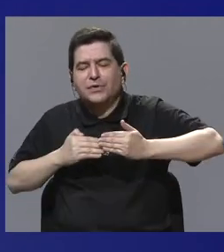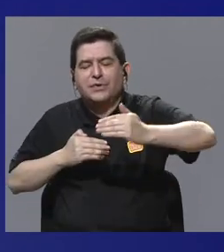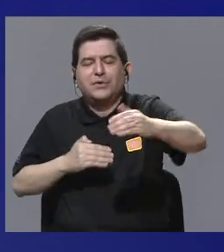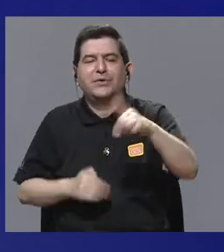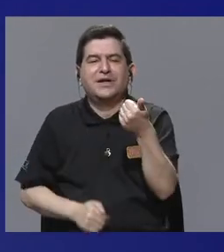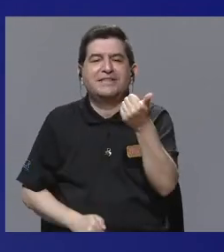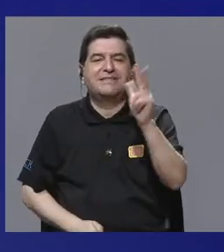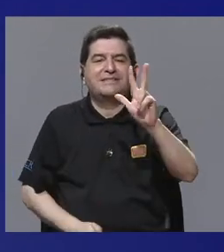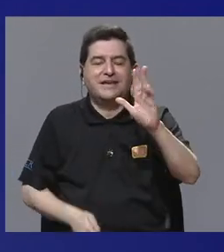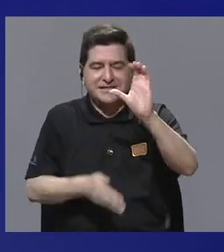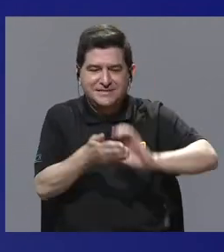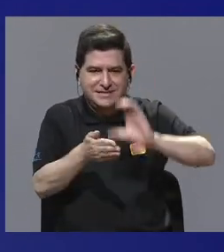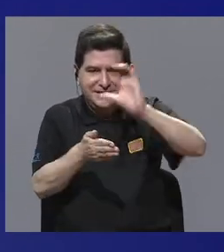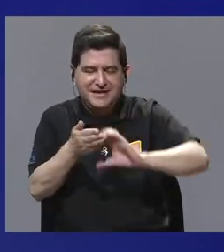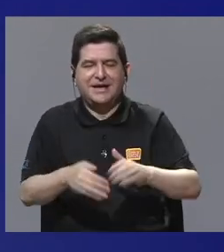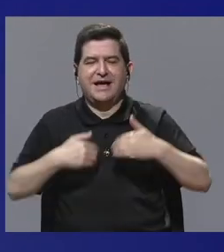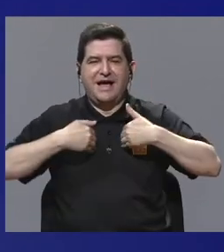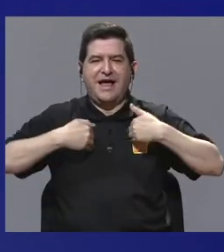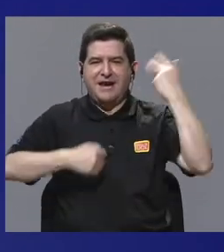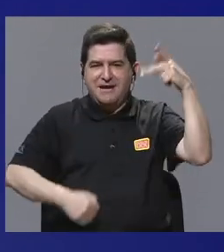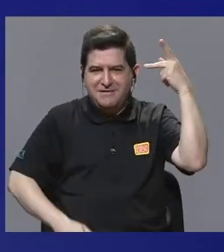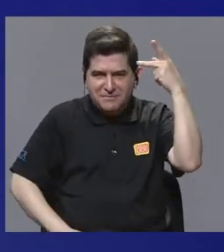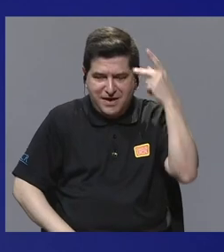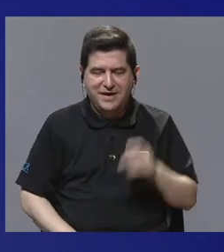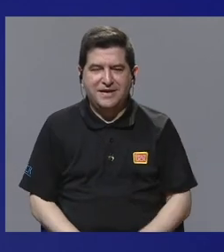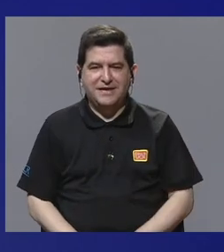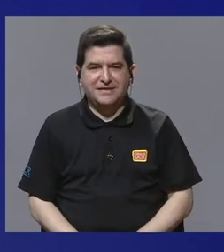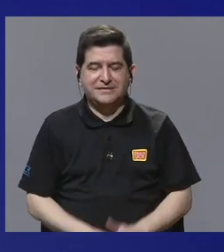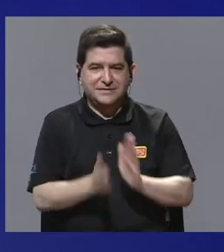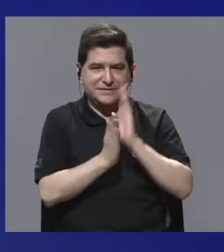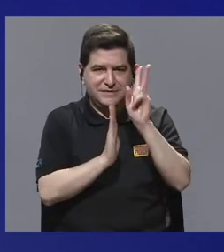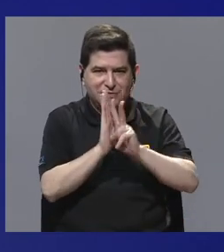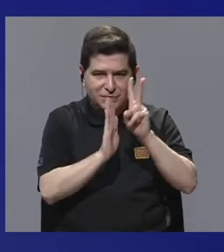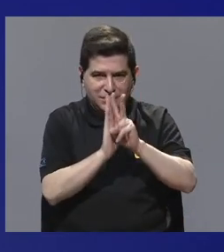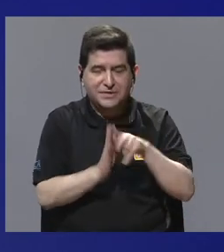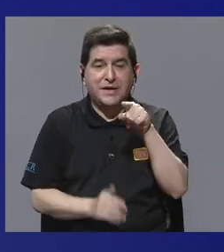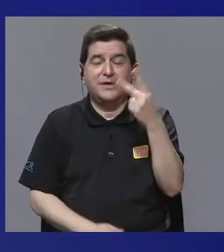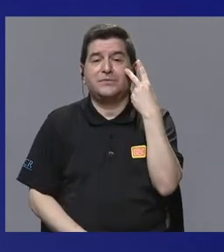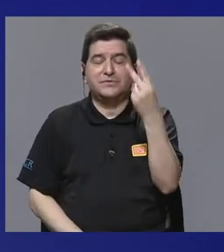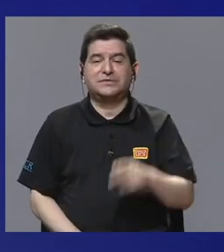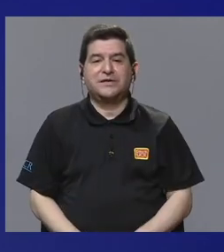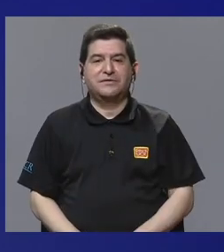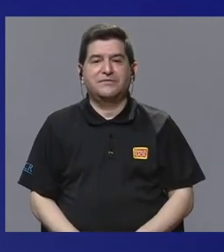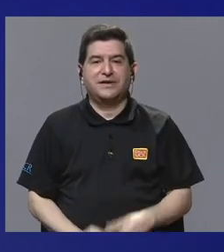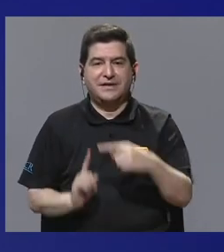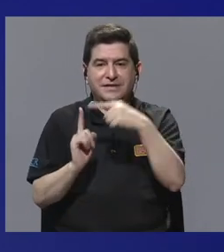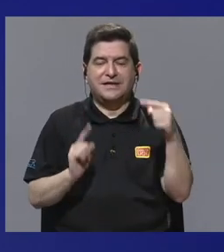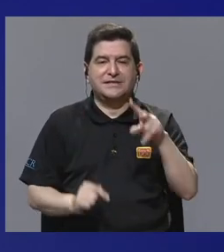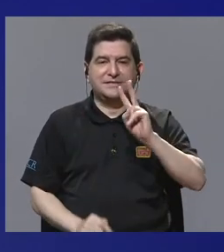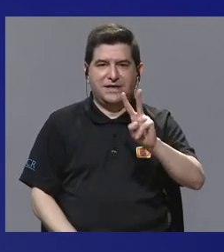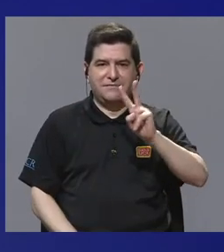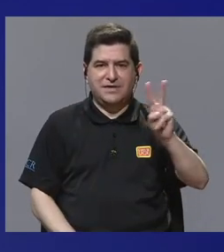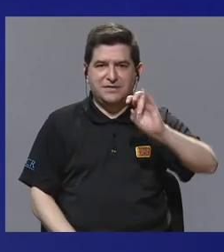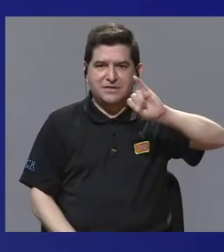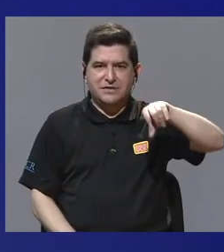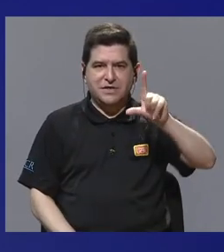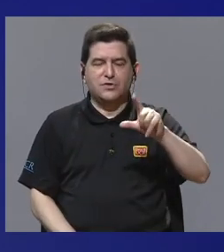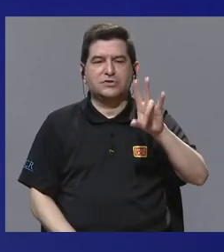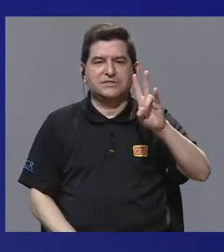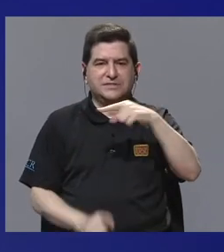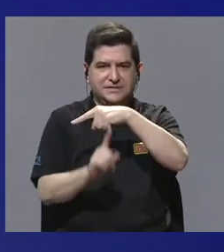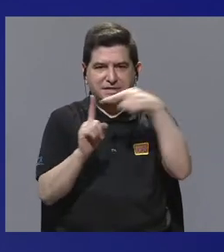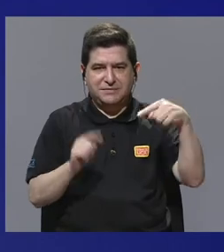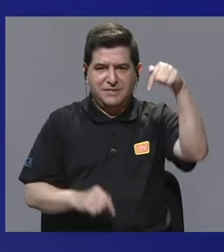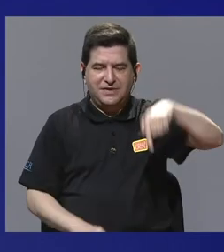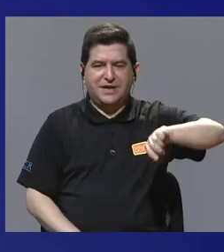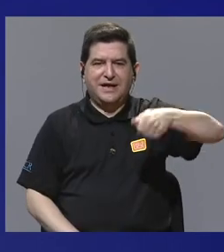capítulos de Animales Políticos, una serie documental que usted podrá ver a partir de este 22 de julio, a las 7 y 30, aquí